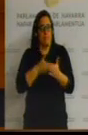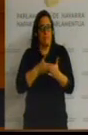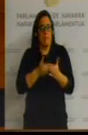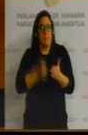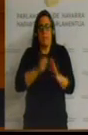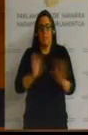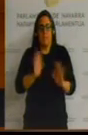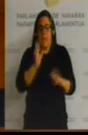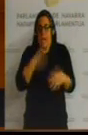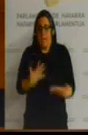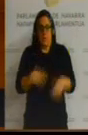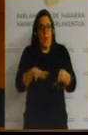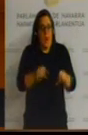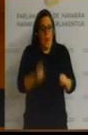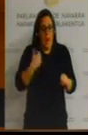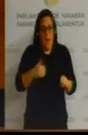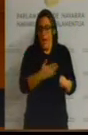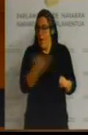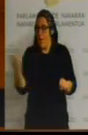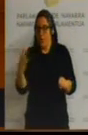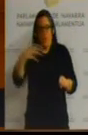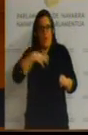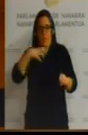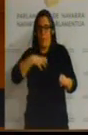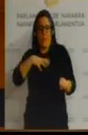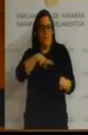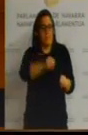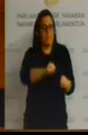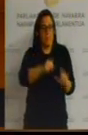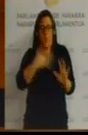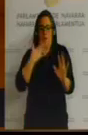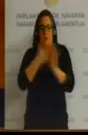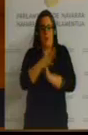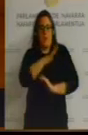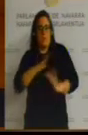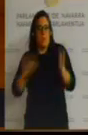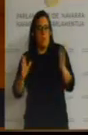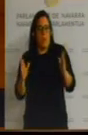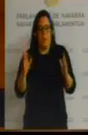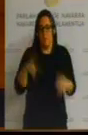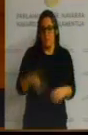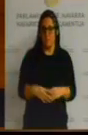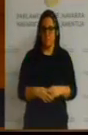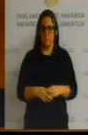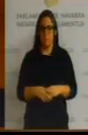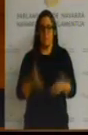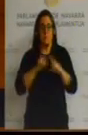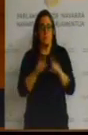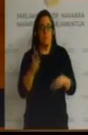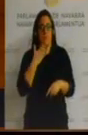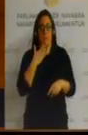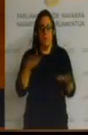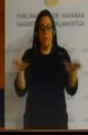que los que actualmente lo hacen, puedan usar de forma temporal o definitiva estos espacios. Como tampoco que los equipos